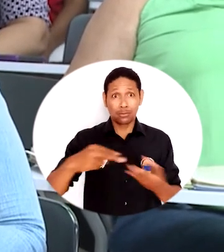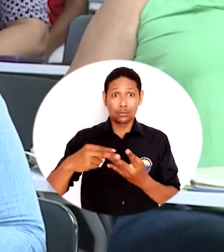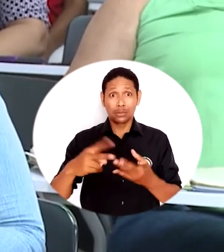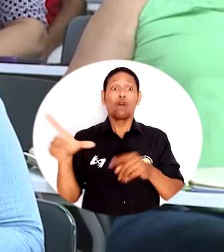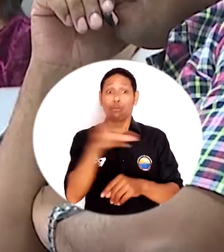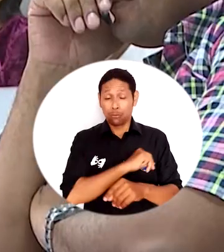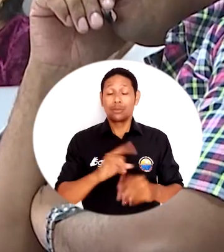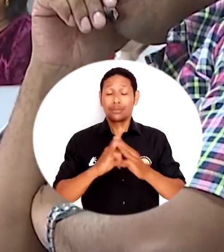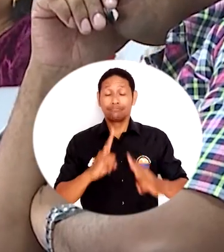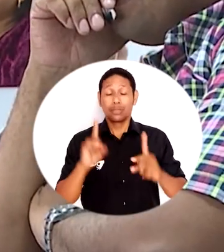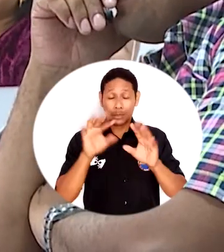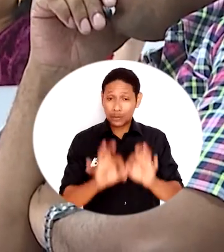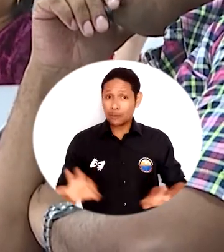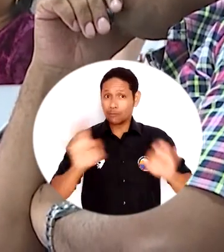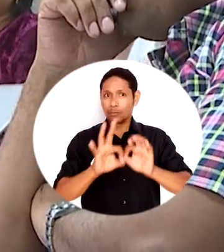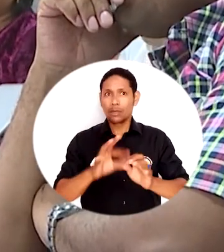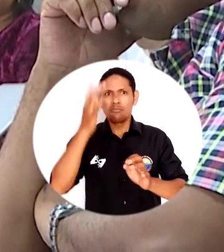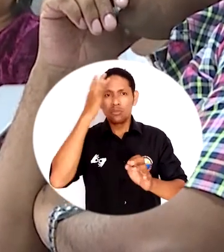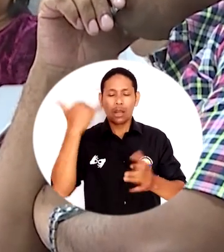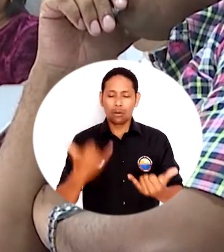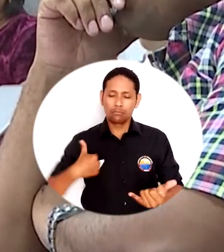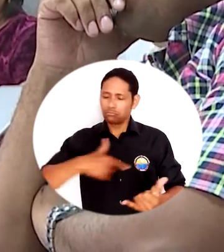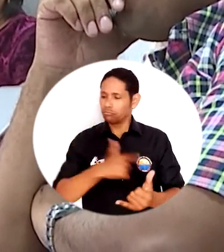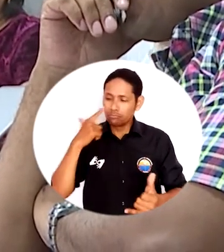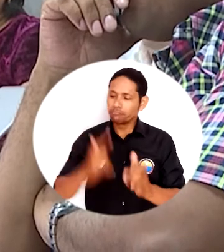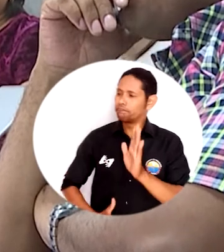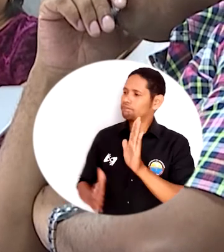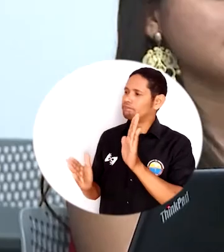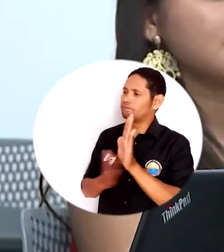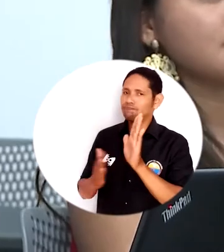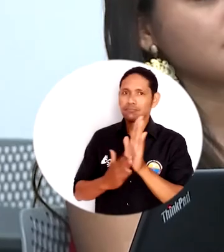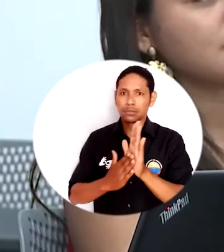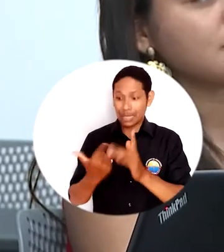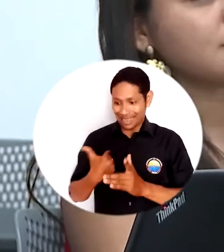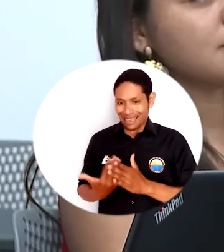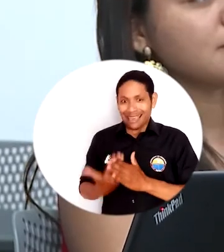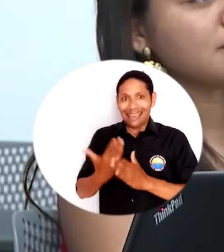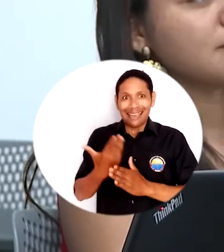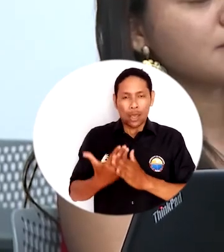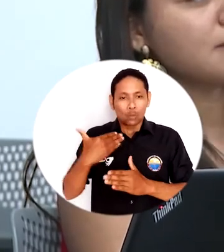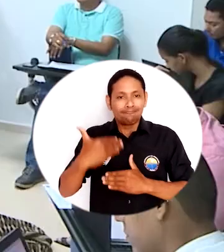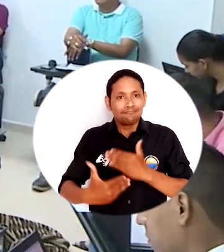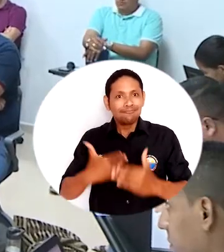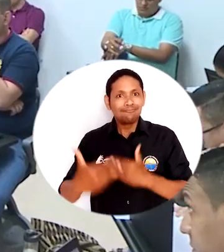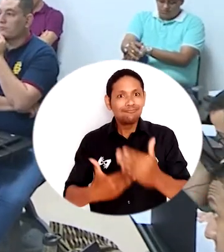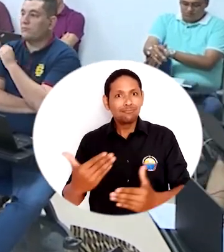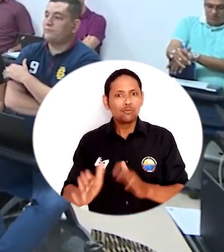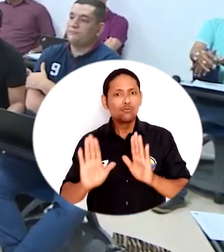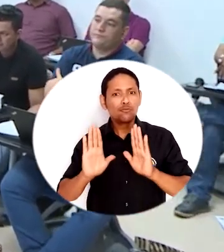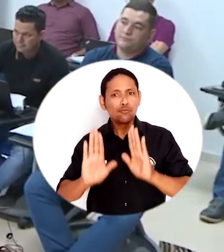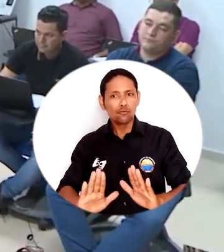de doctorado, sino para nuestra universidad, porque vamos a evidenciar las condiciones iniciales